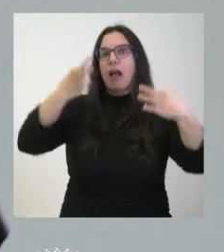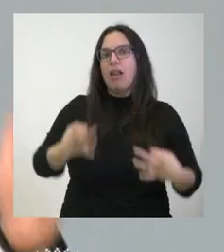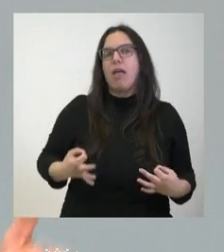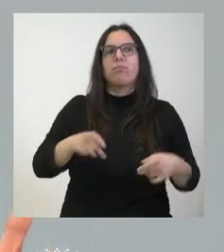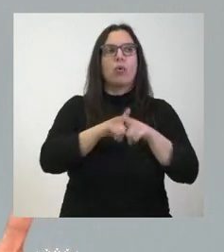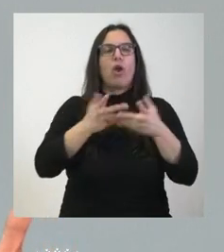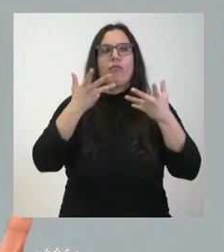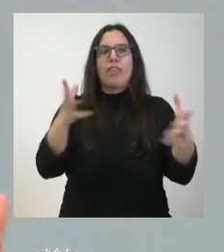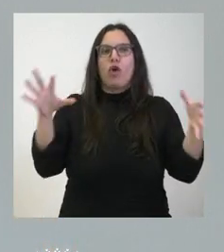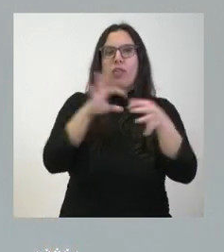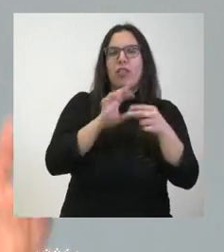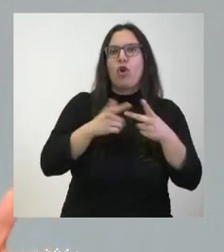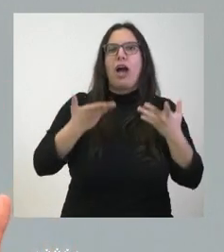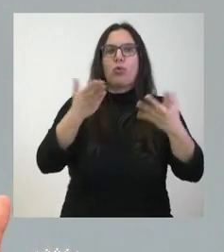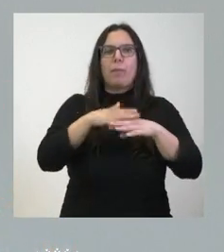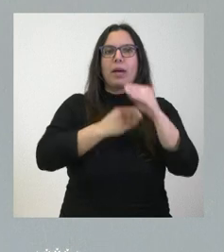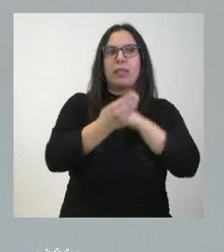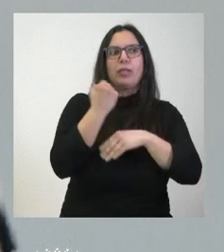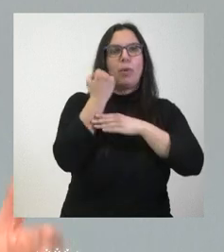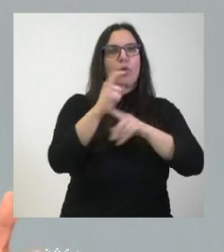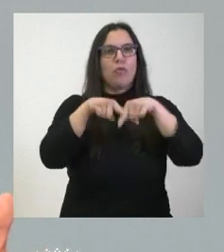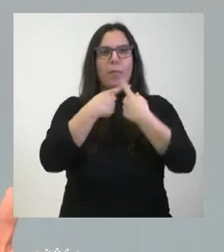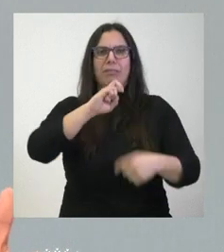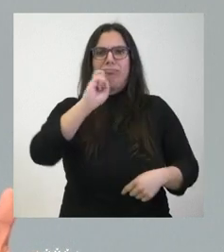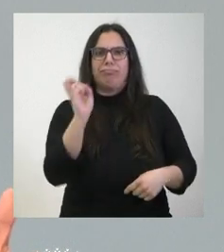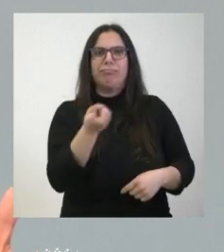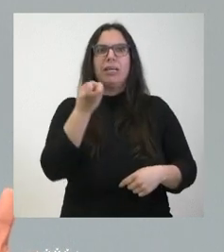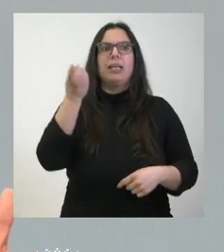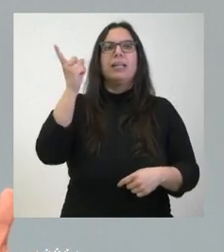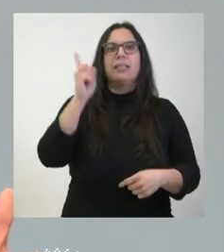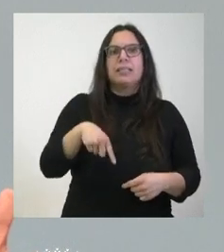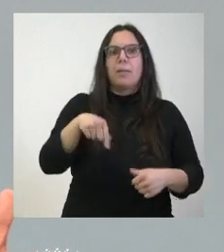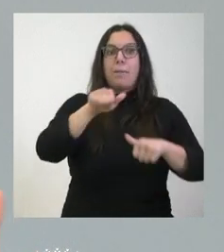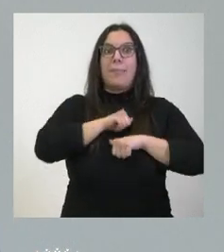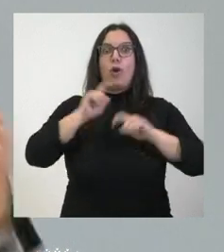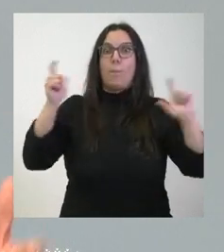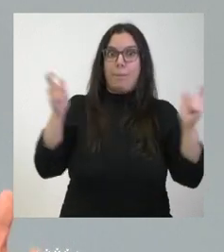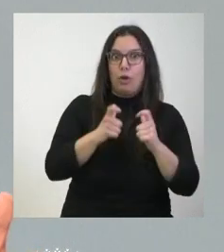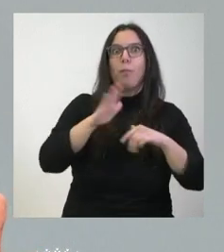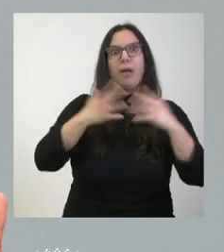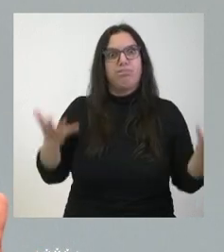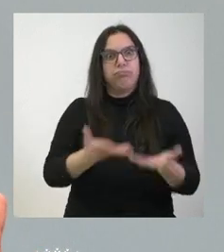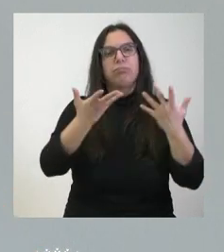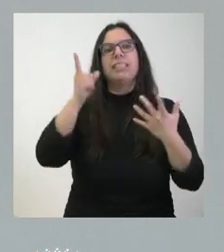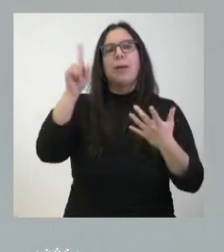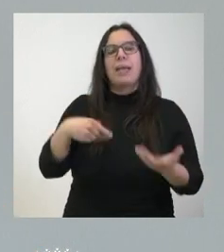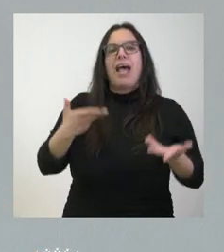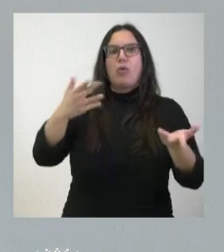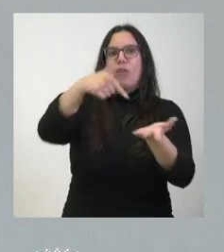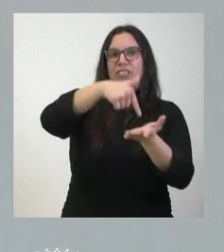conciliación, de las ayudas al nacimiento, el apoyo a las familias, de reducir la tasa de desempleo en nuestra comunidad autónoma, de las ayudas fiscales también.